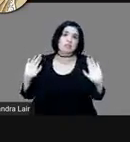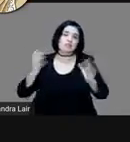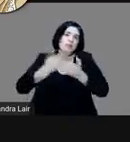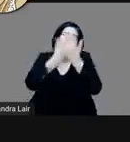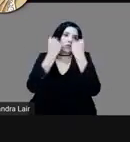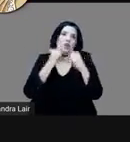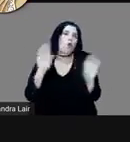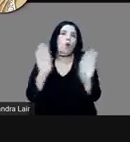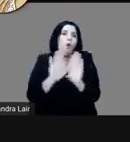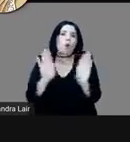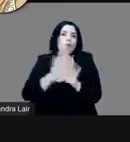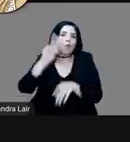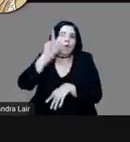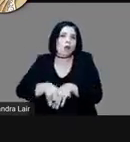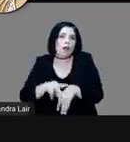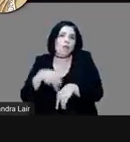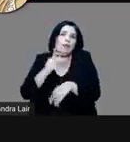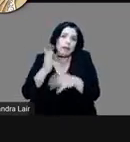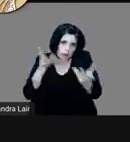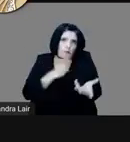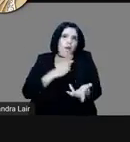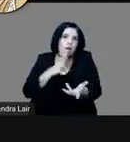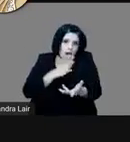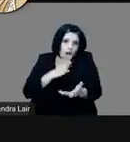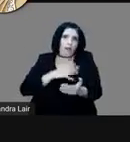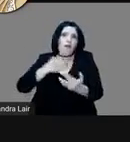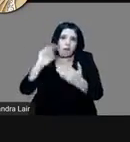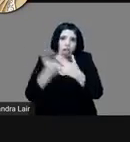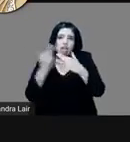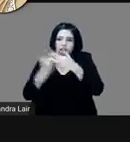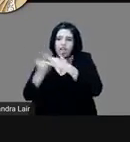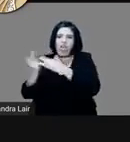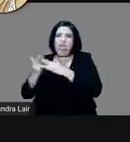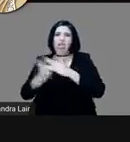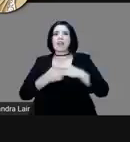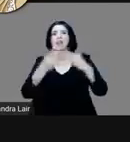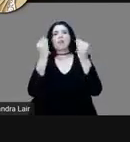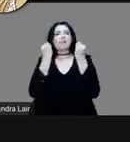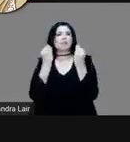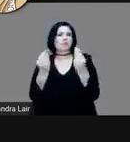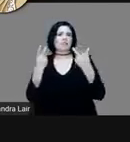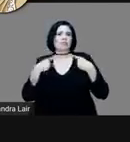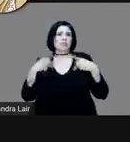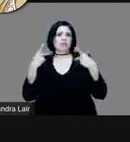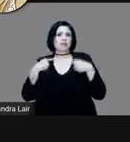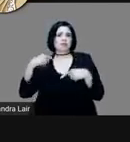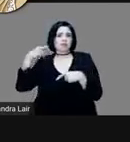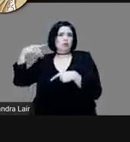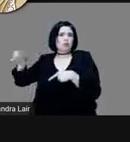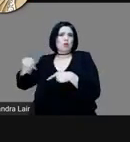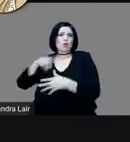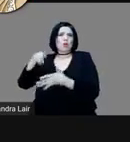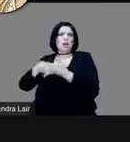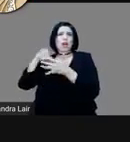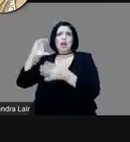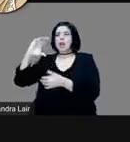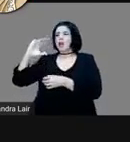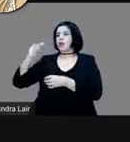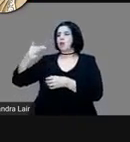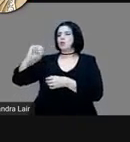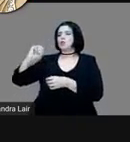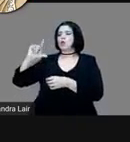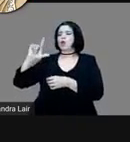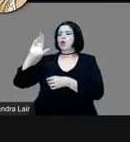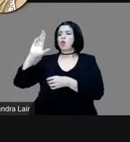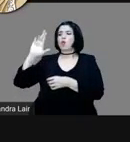que la matanza se llevó a cabo, murieron muchas gentes de Cholula por este acto. Entonces